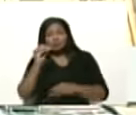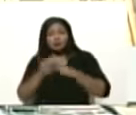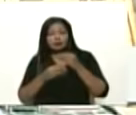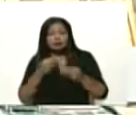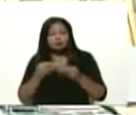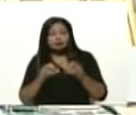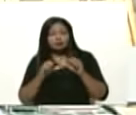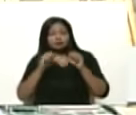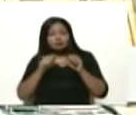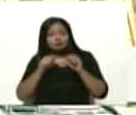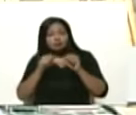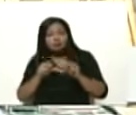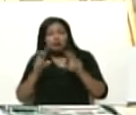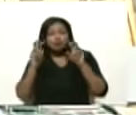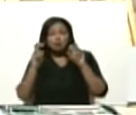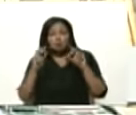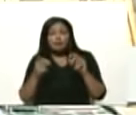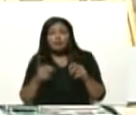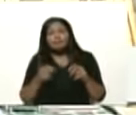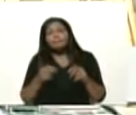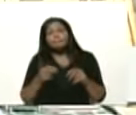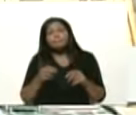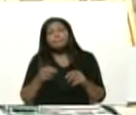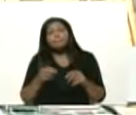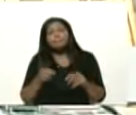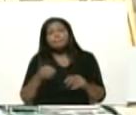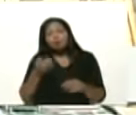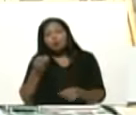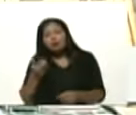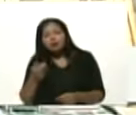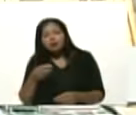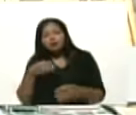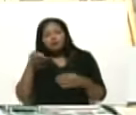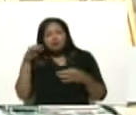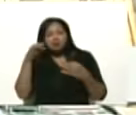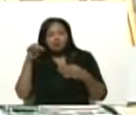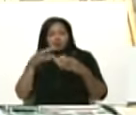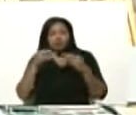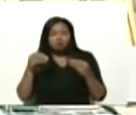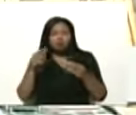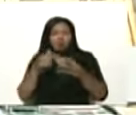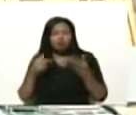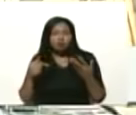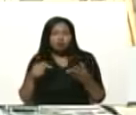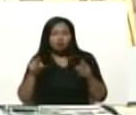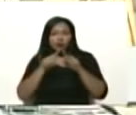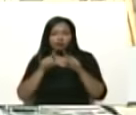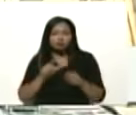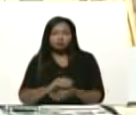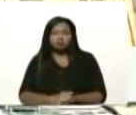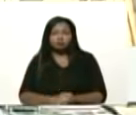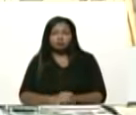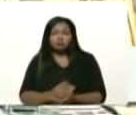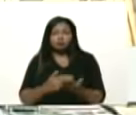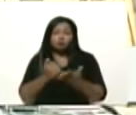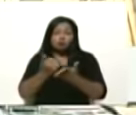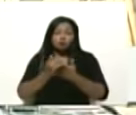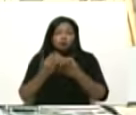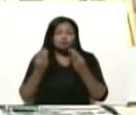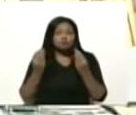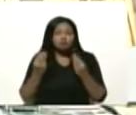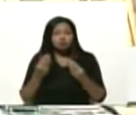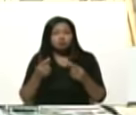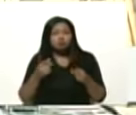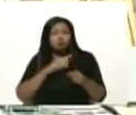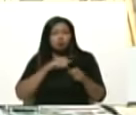permanente, la nueva moneda, los nuevos billetes, el bolivita, el realito, el medio, eso va a ayudar bastante y